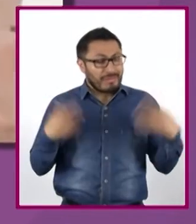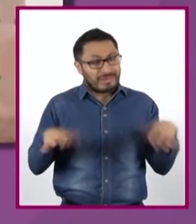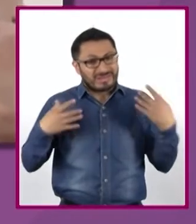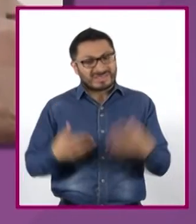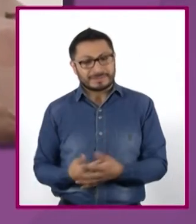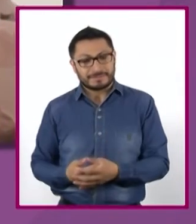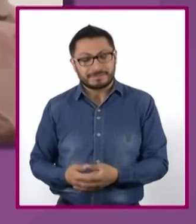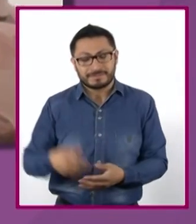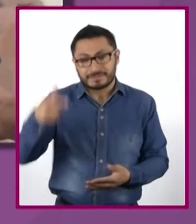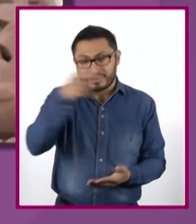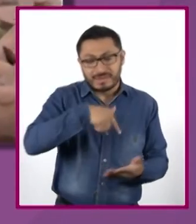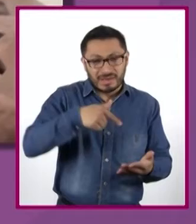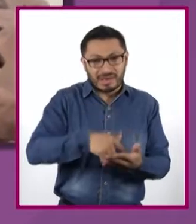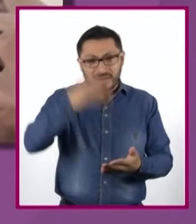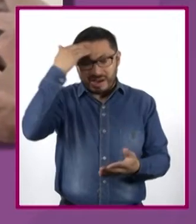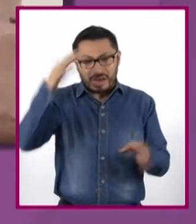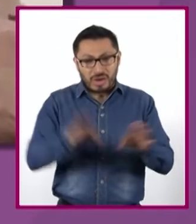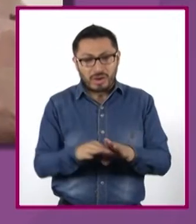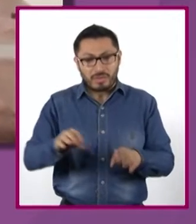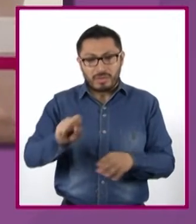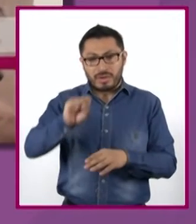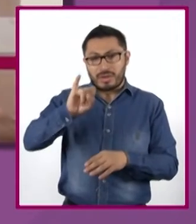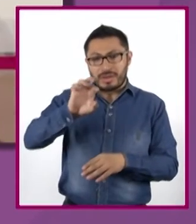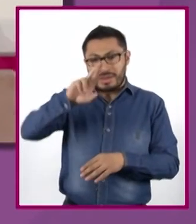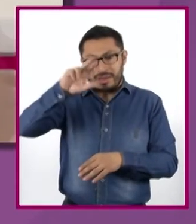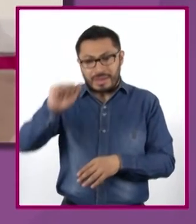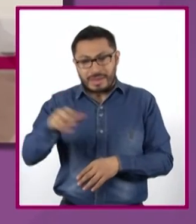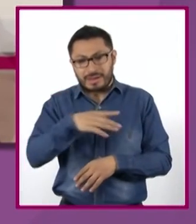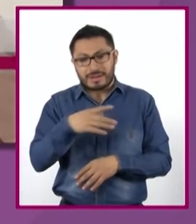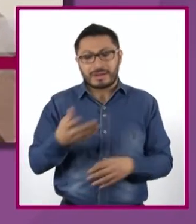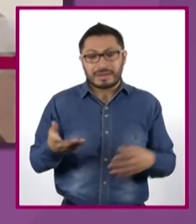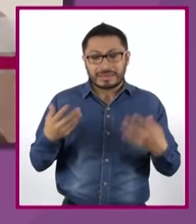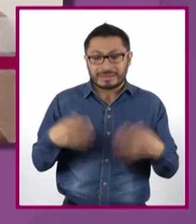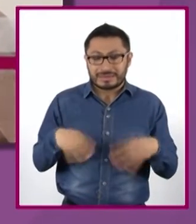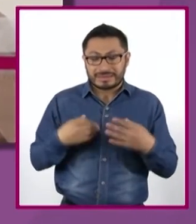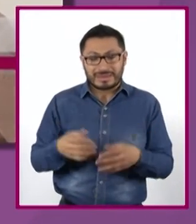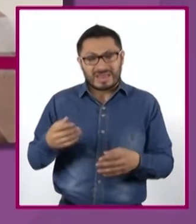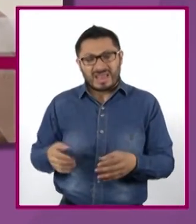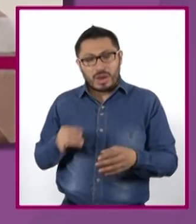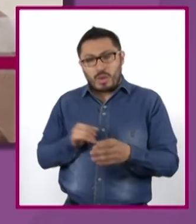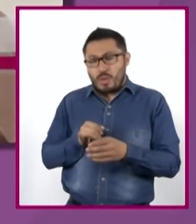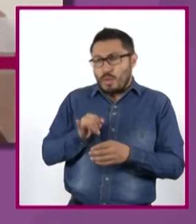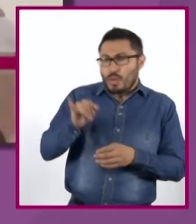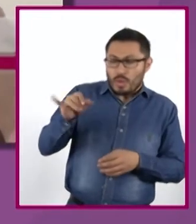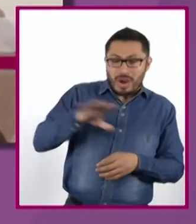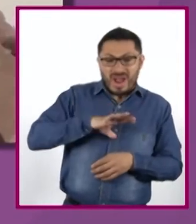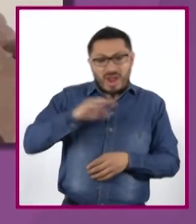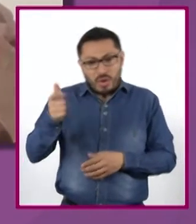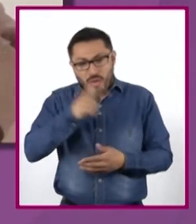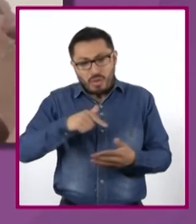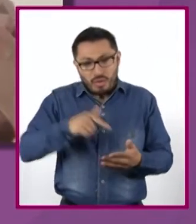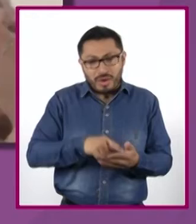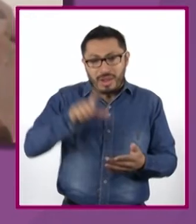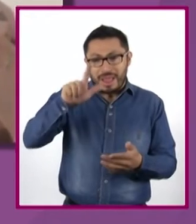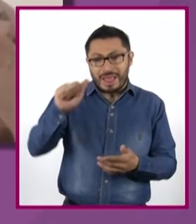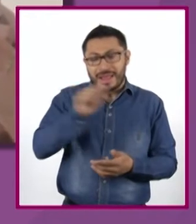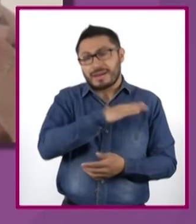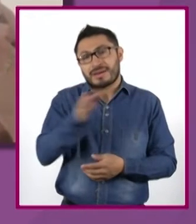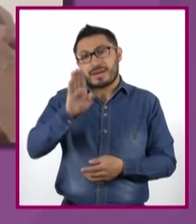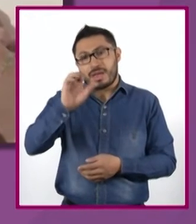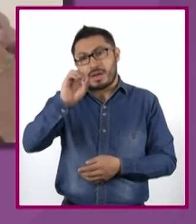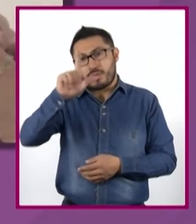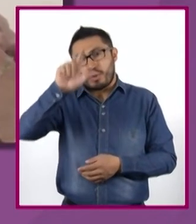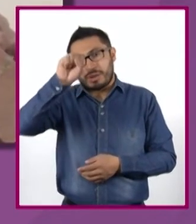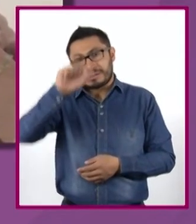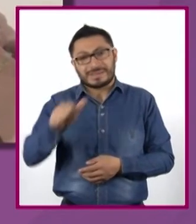Este es el sitio que se conoce como Sierra de Nariwa. Más al fondo tenemos otro sitio que se llama La Bolsa. Si los comparamos